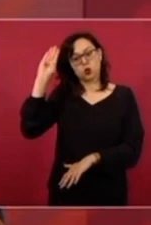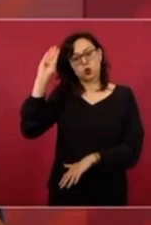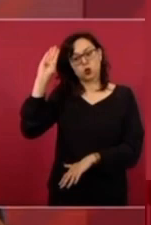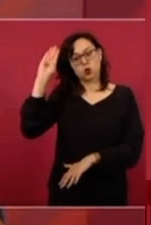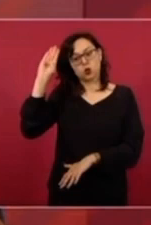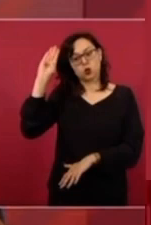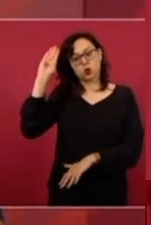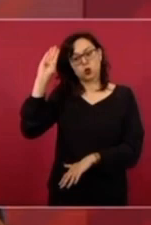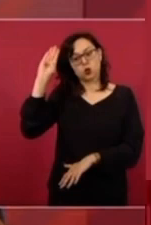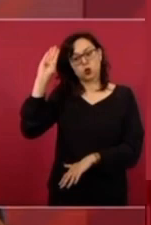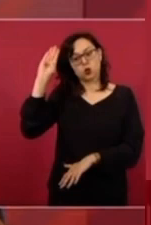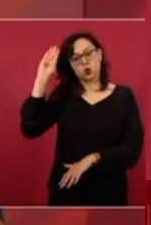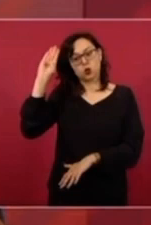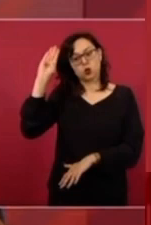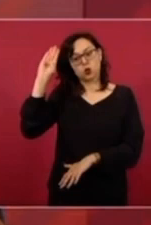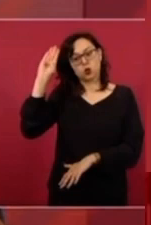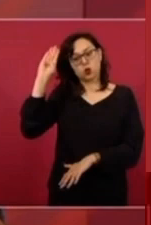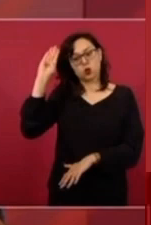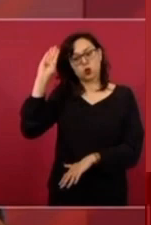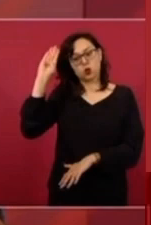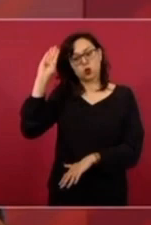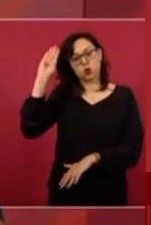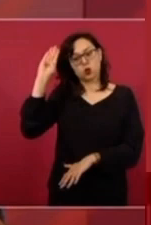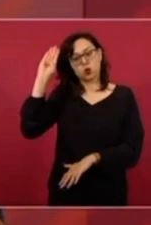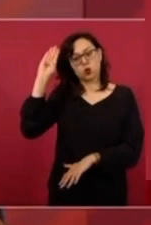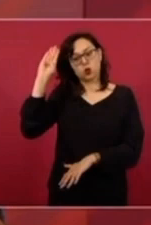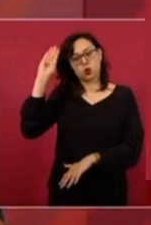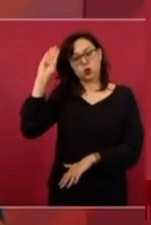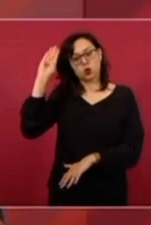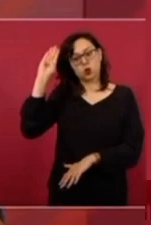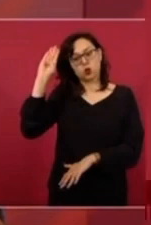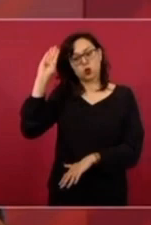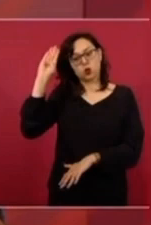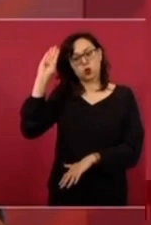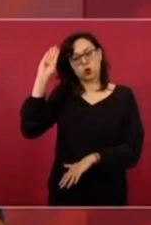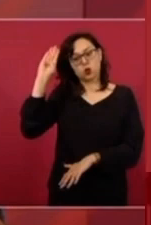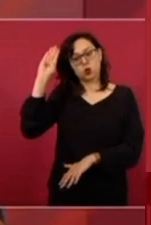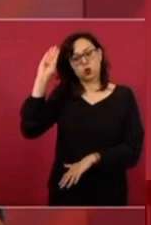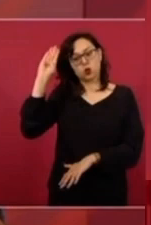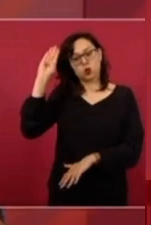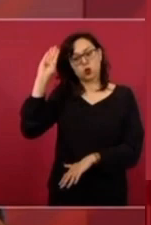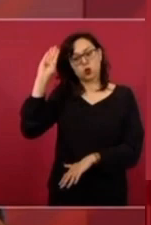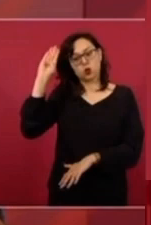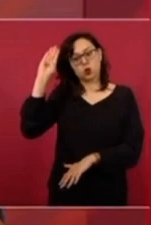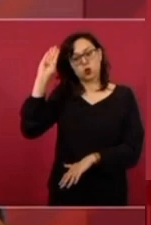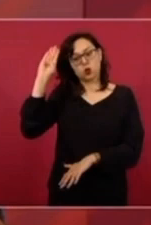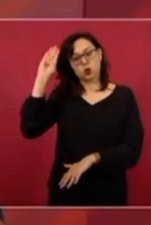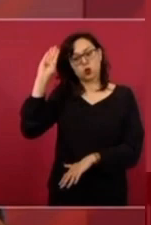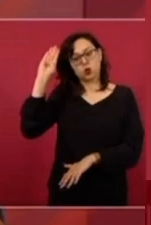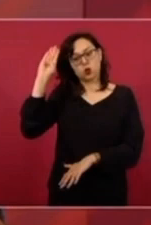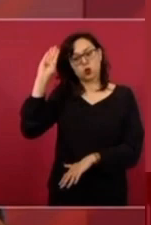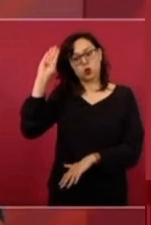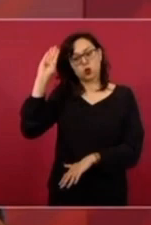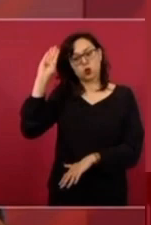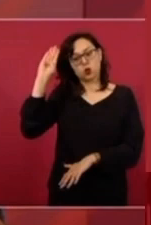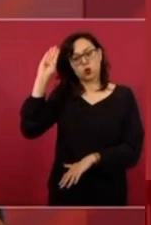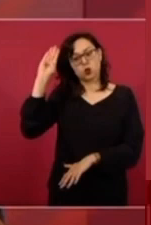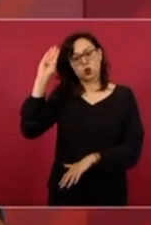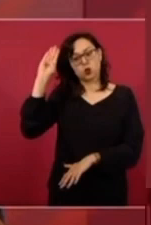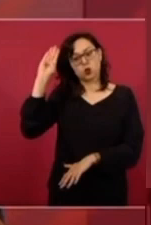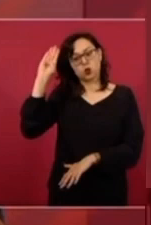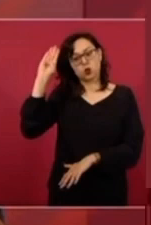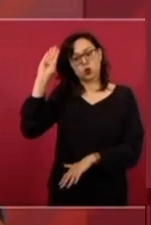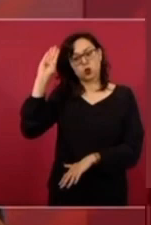Pues a Cuba, Guatemala, El Salvador, Honduras, Belice. Oh, a ver qué